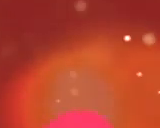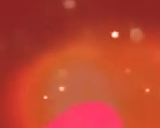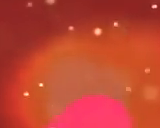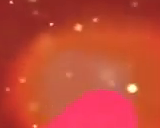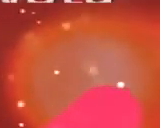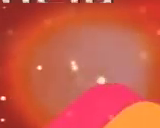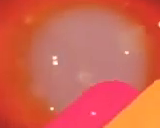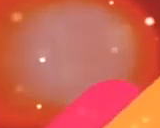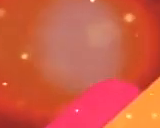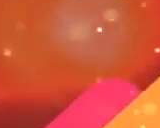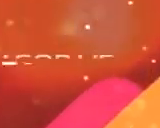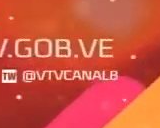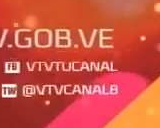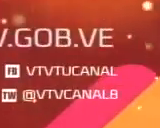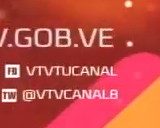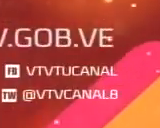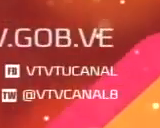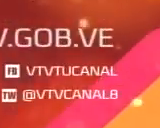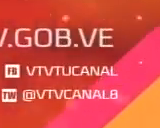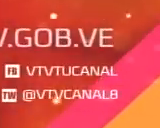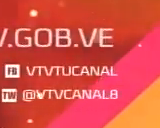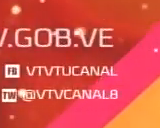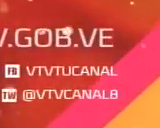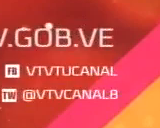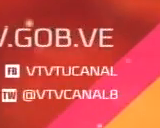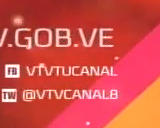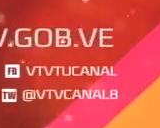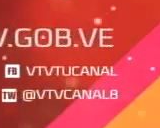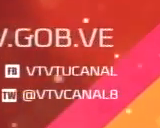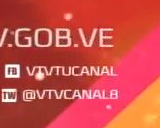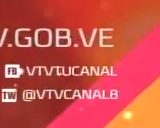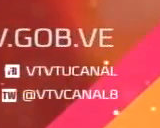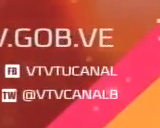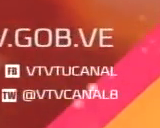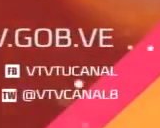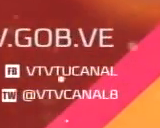Continúa, Doma Nota, Venezuela.